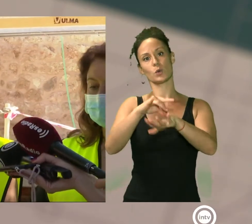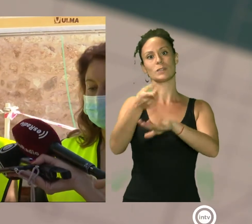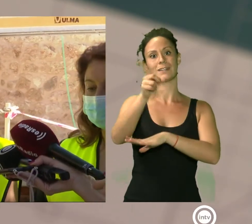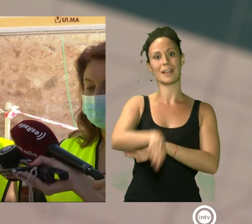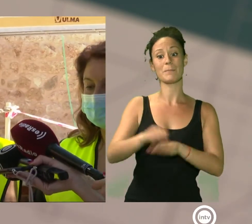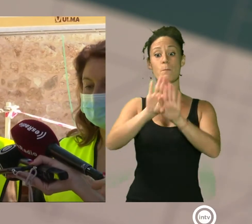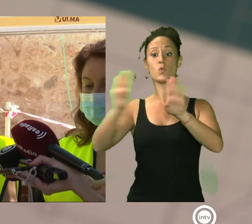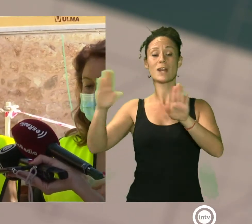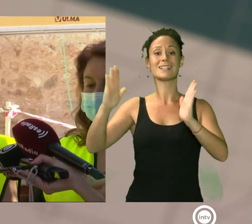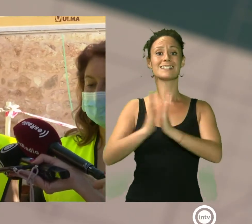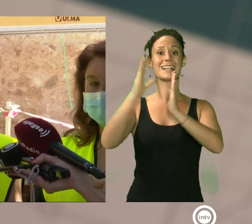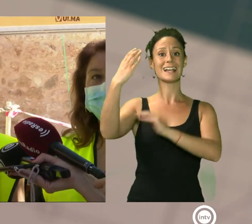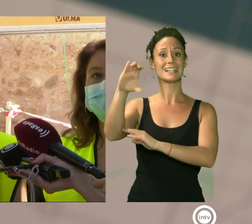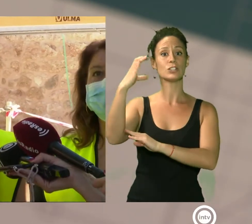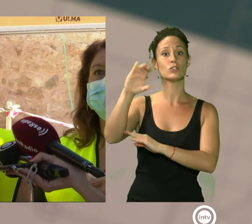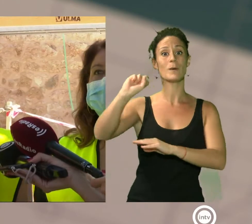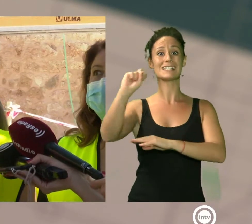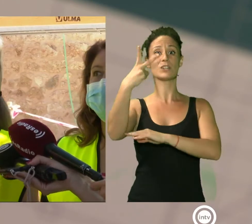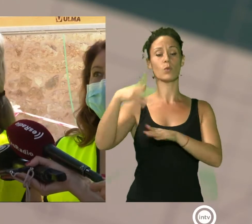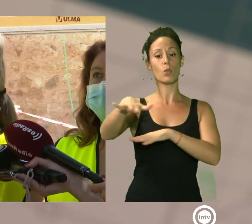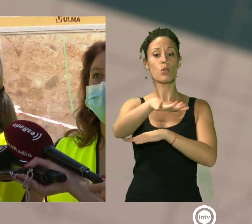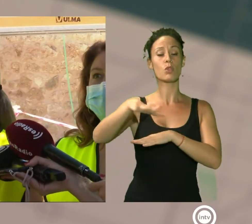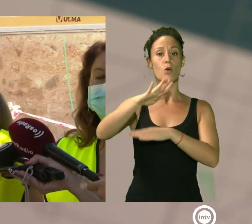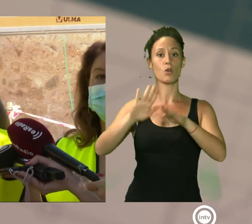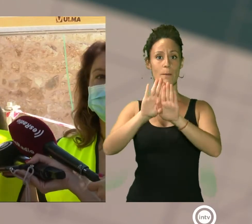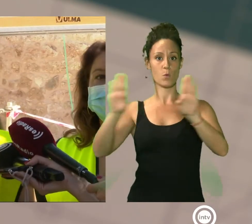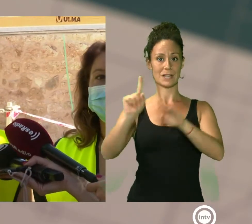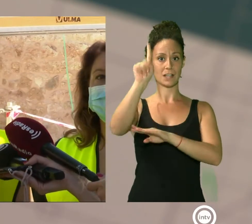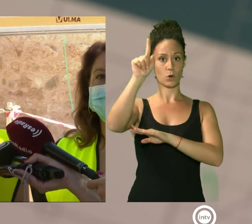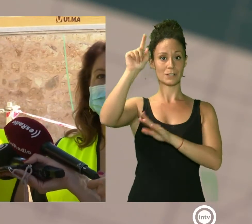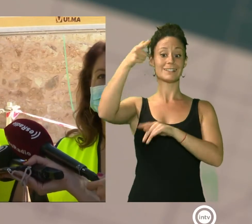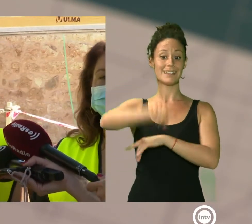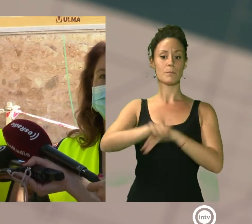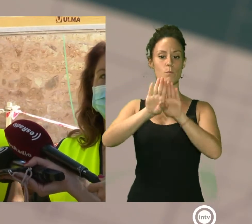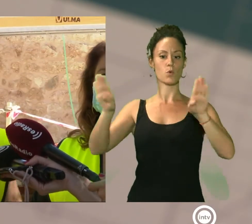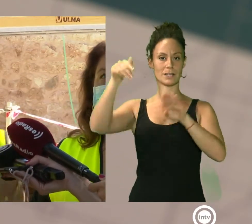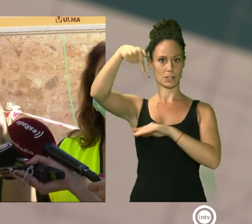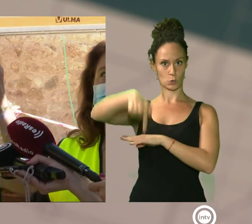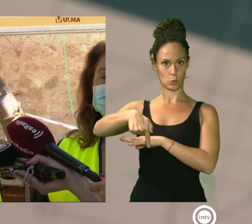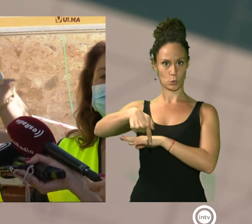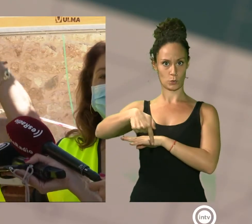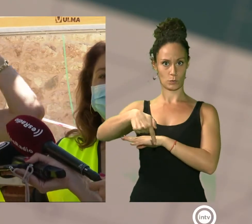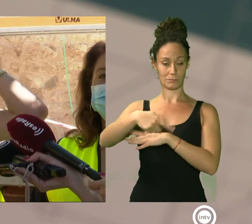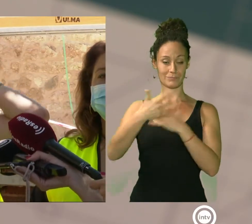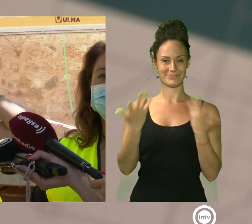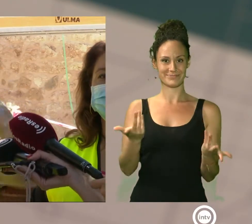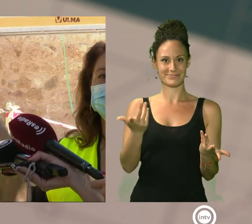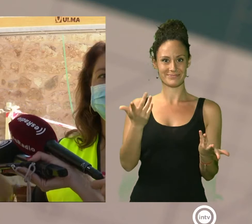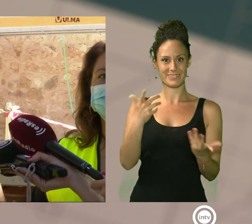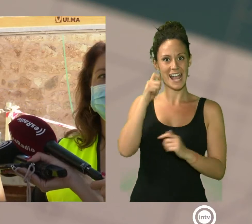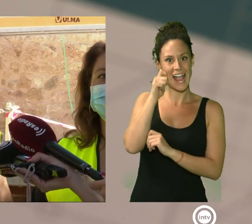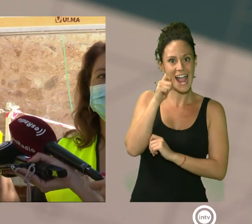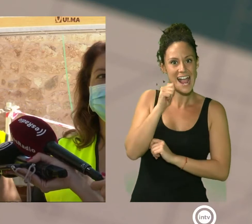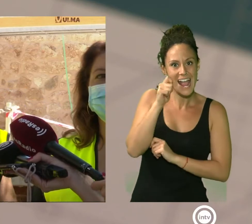Cristóbal, el segundo recinto de la Muralla Norte y la Muralla Sur. Como digo, así, queridos amigos y queridas amigas,